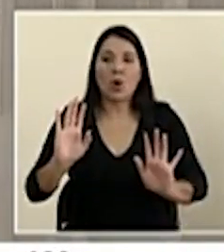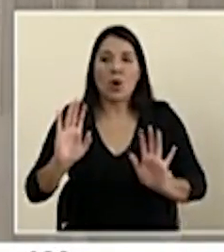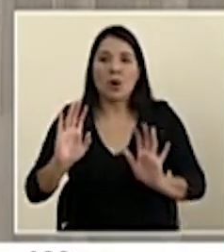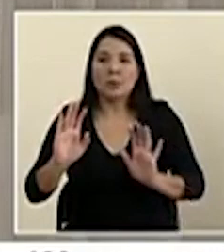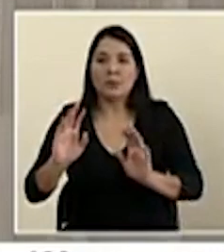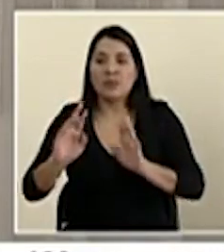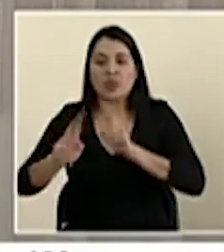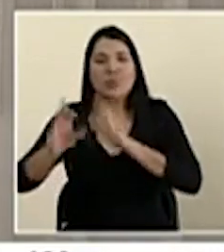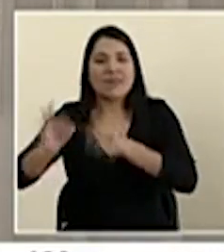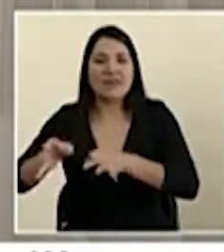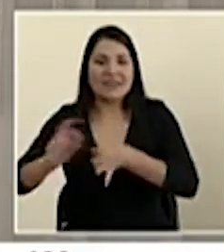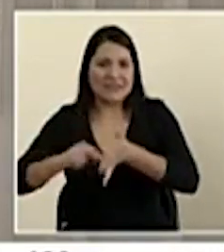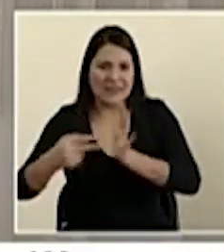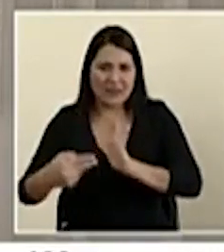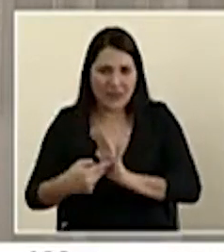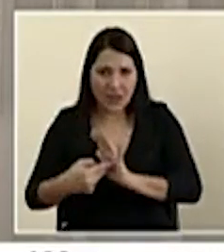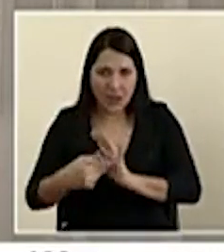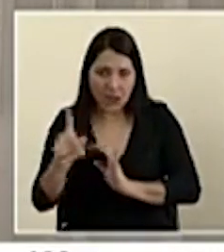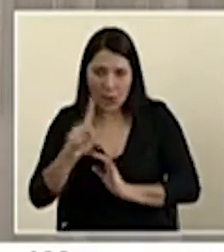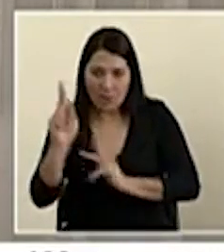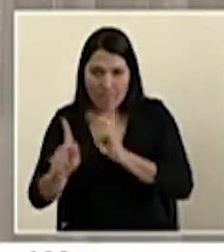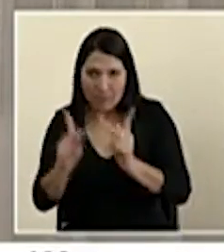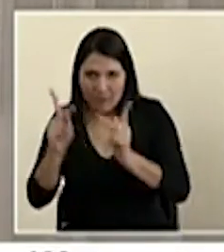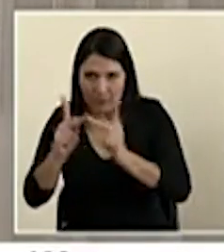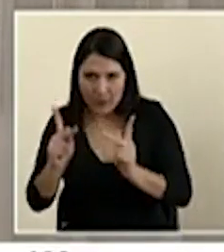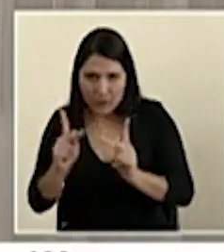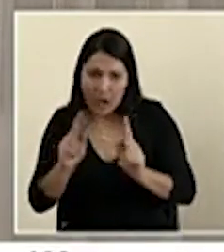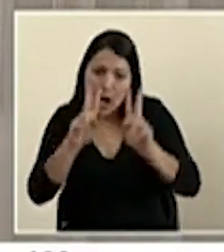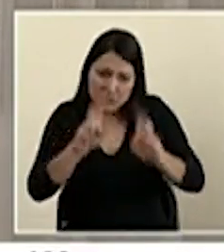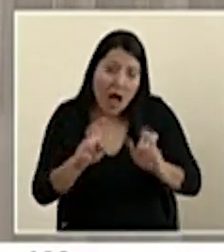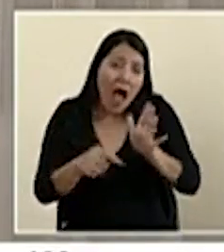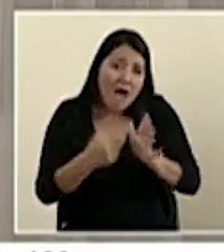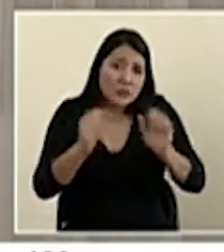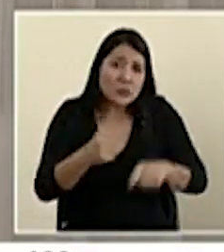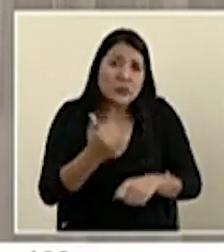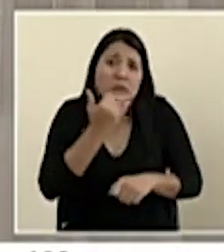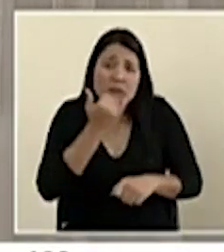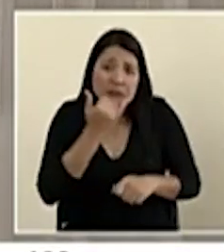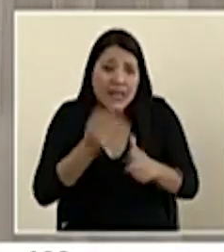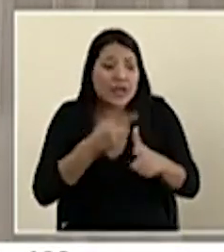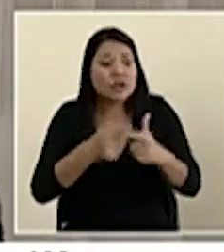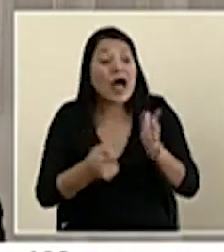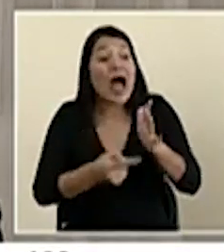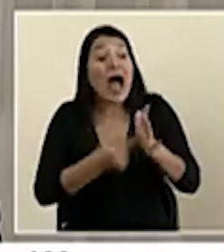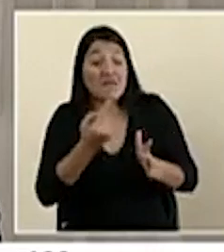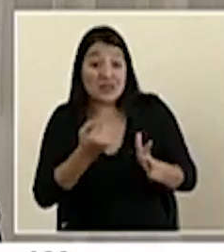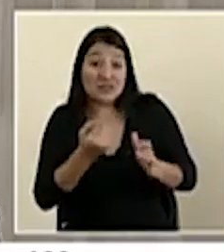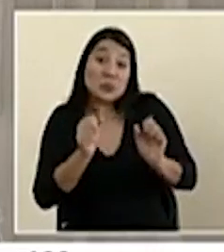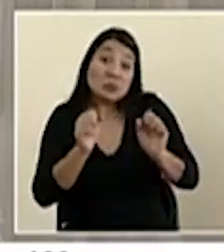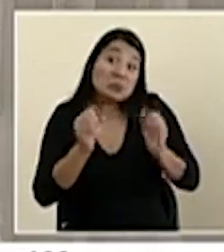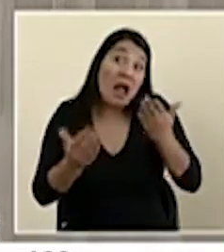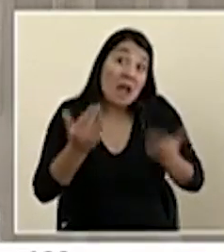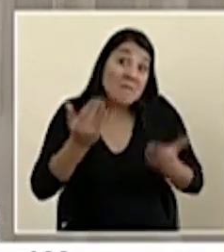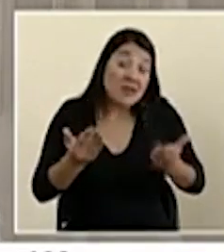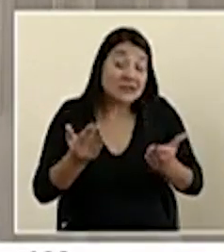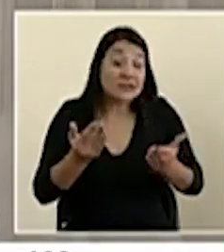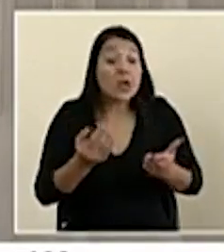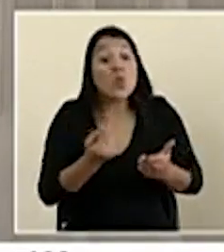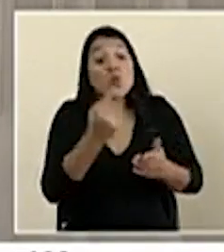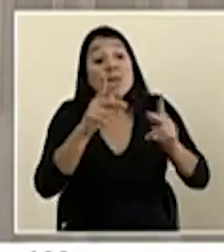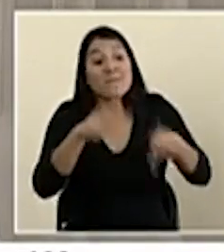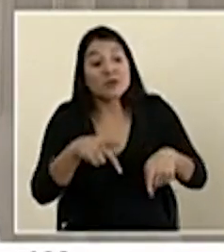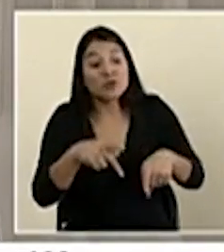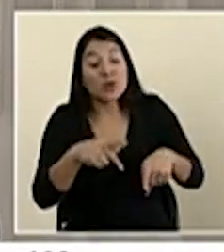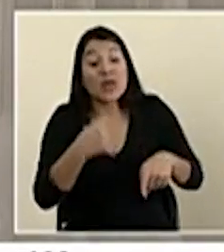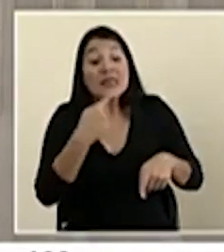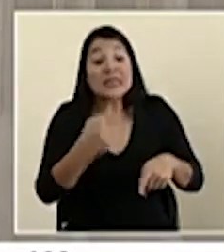algunas pruebas que arrojan un resultado y que resulta que el resultado no era el correcto. Esto ocurre en un porcentaje pequeño, pero sí